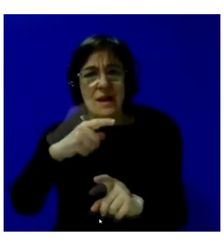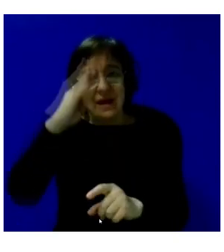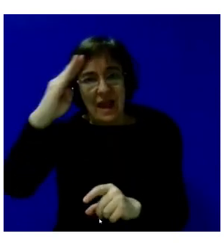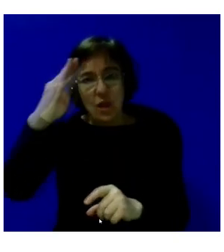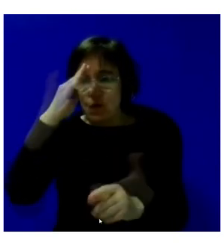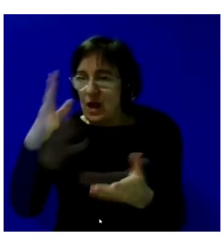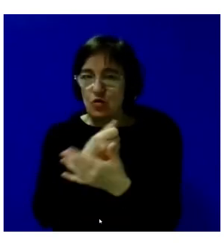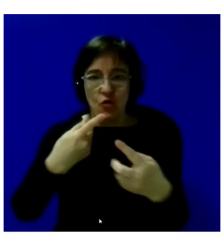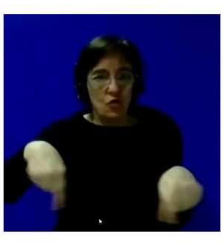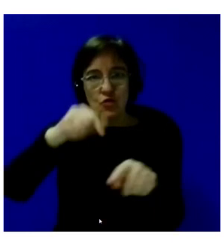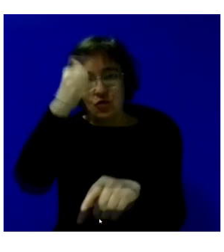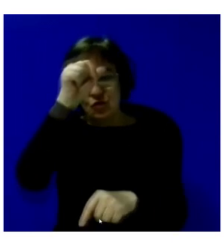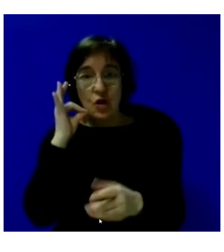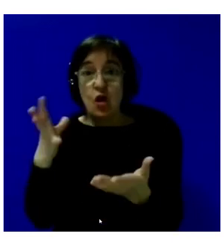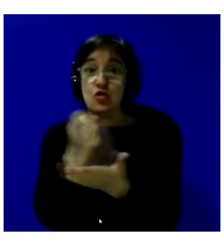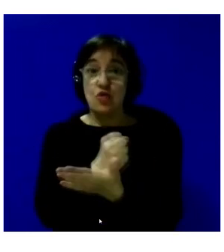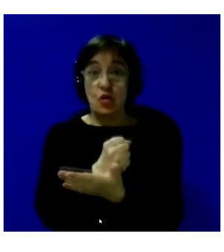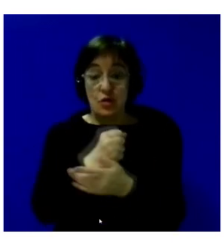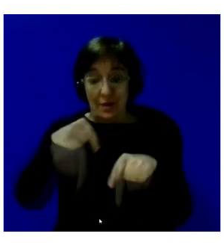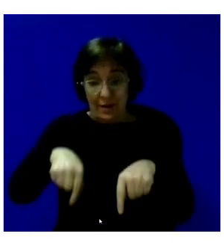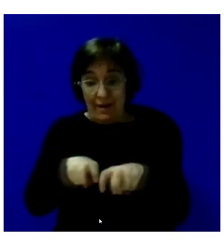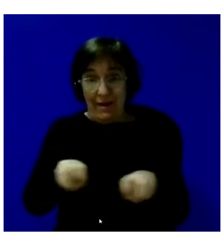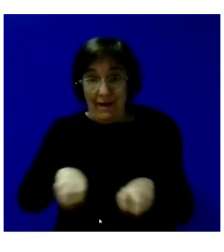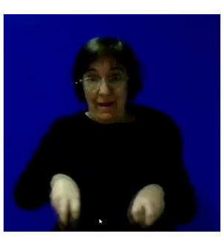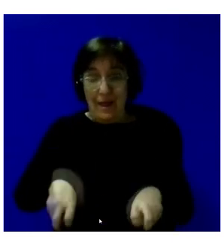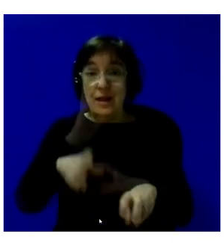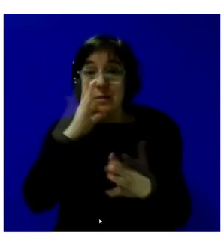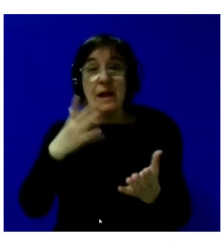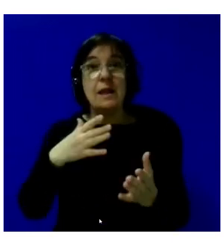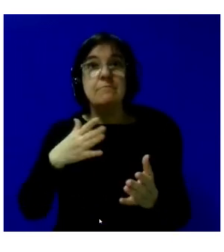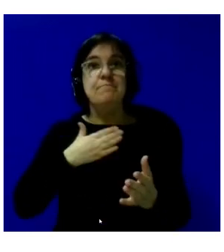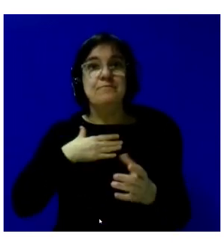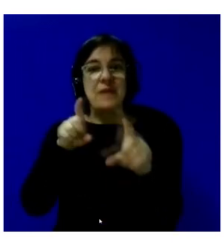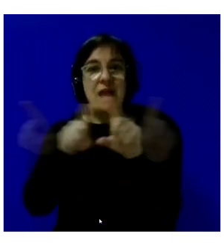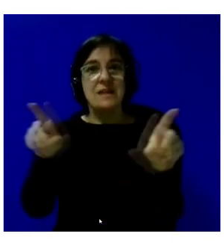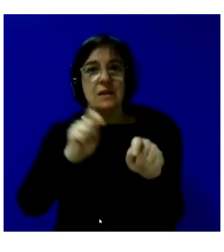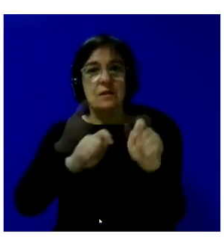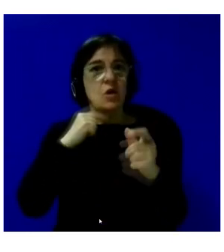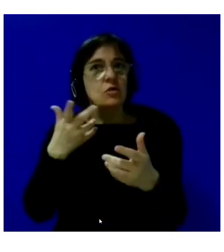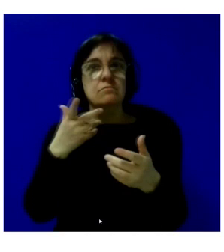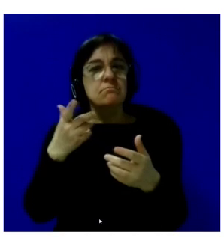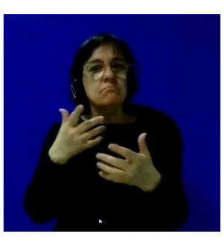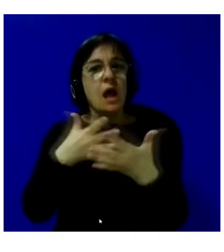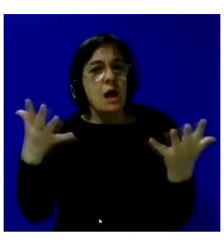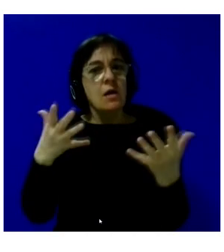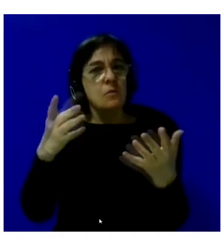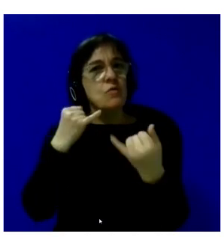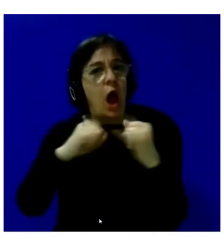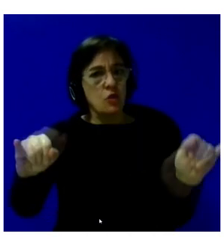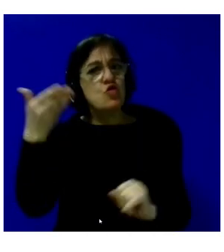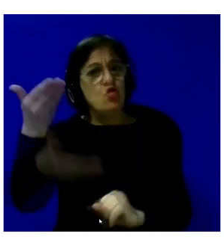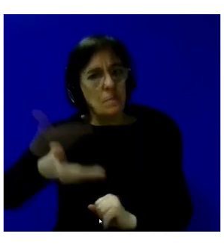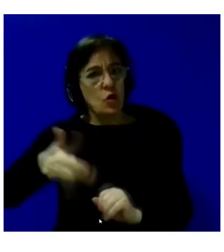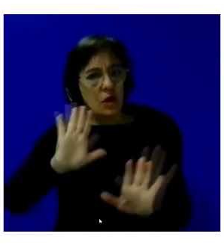todas y todos, todos los que estáis aquí. Para Plena Inclusión, este es un gran acto. Es